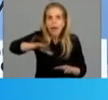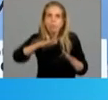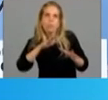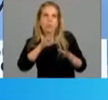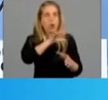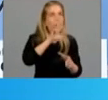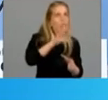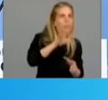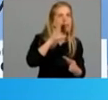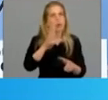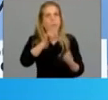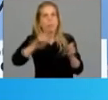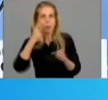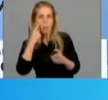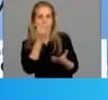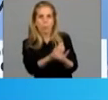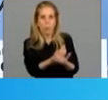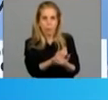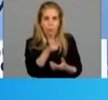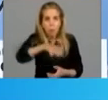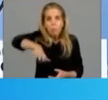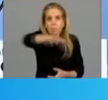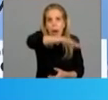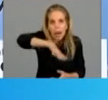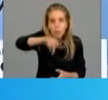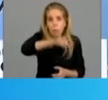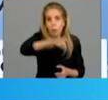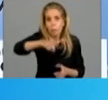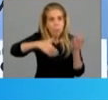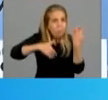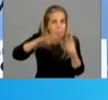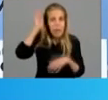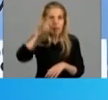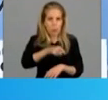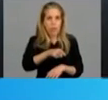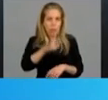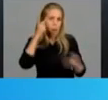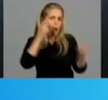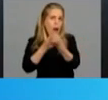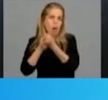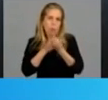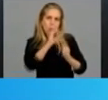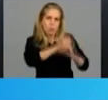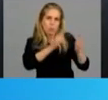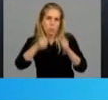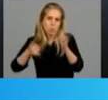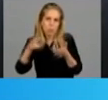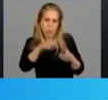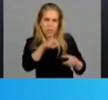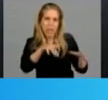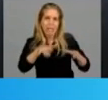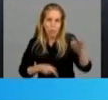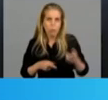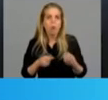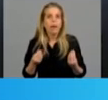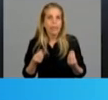habitantes. Es un barrio en donde la enorme mayoría se puso de acuerdo en generar esta situación